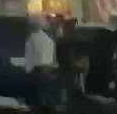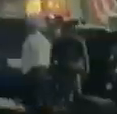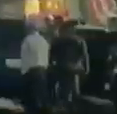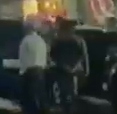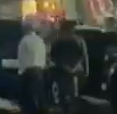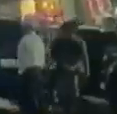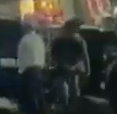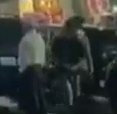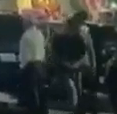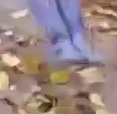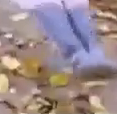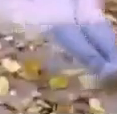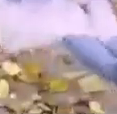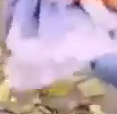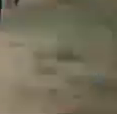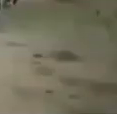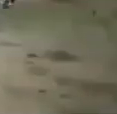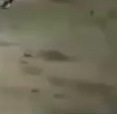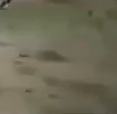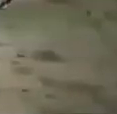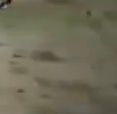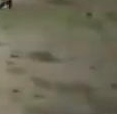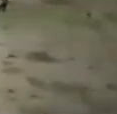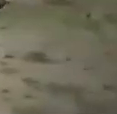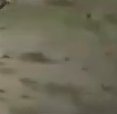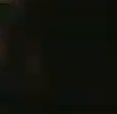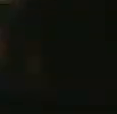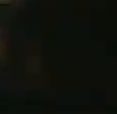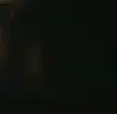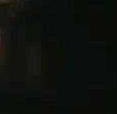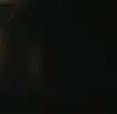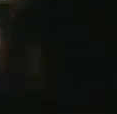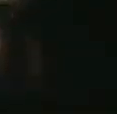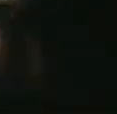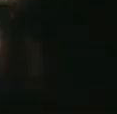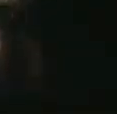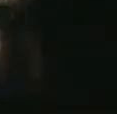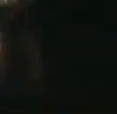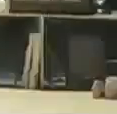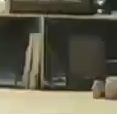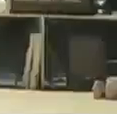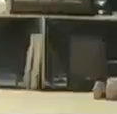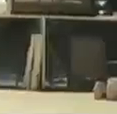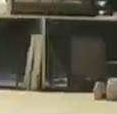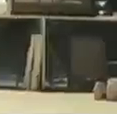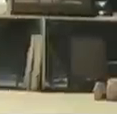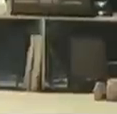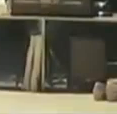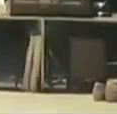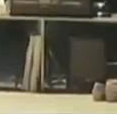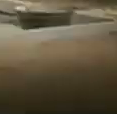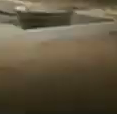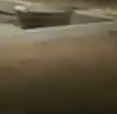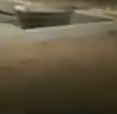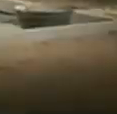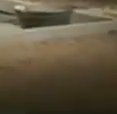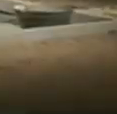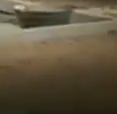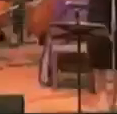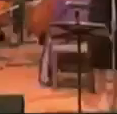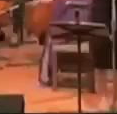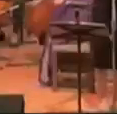Festival Internacional de Teatro Progresista Venezuela 2023, que sea humana la